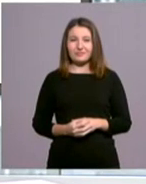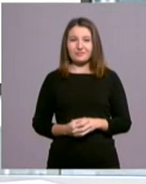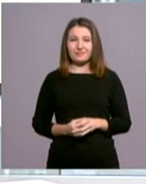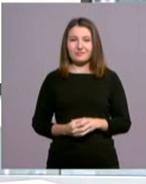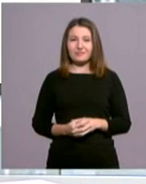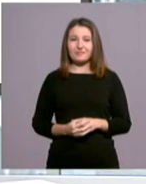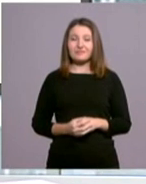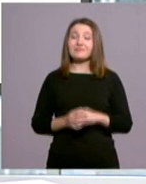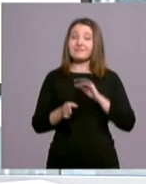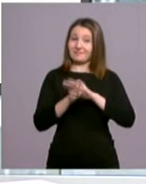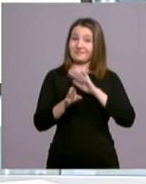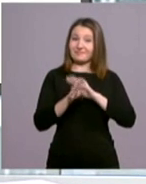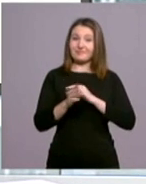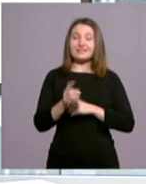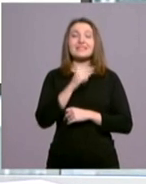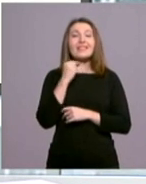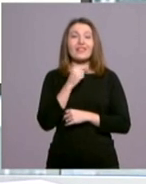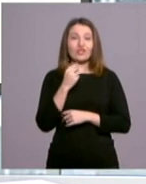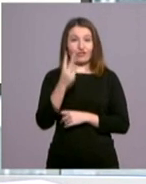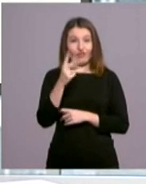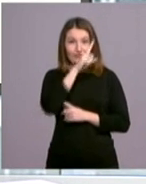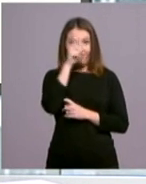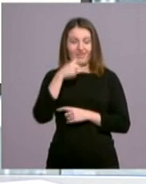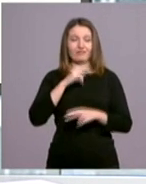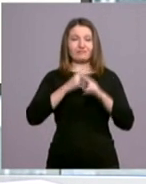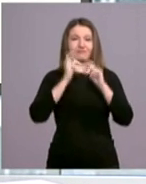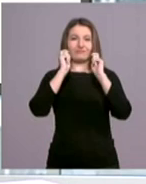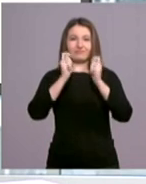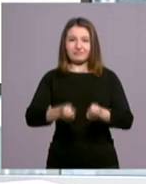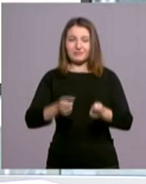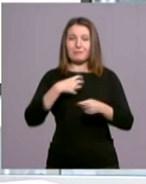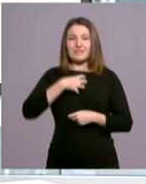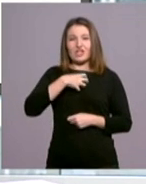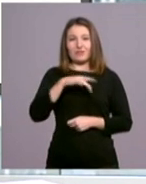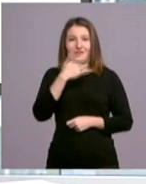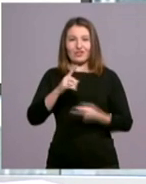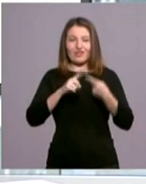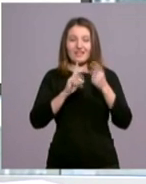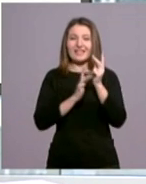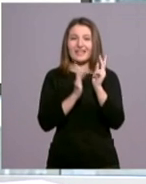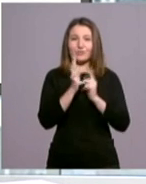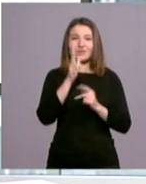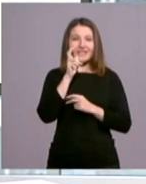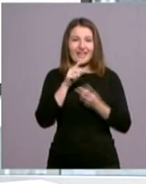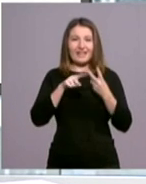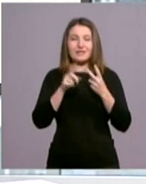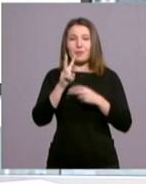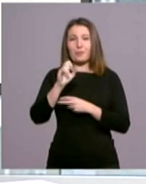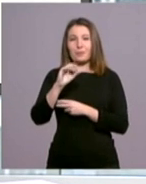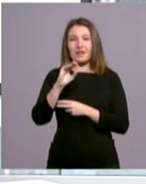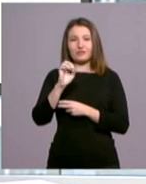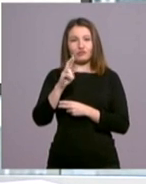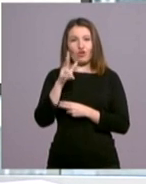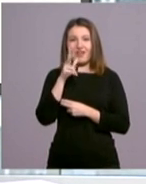Y se lo venimos contando, dos sacerdotes diocesanos de Madrid nombrados misioneros de la Misericordia, el padre Jesús Higueras y el padre Víctor Hernández